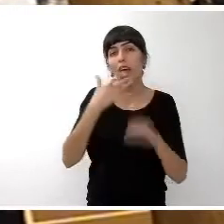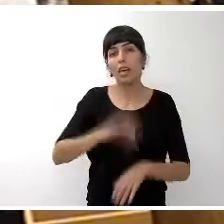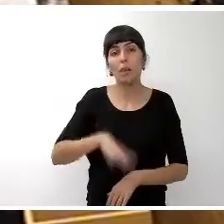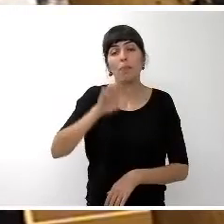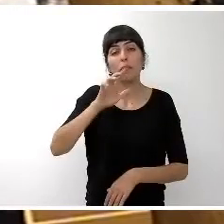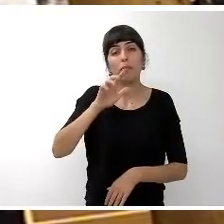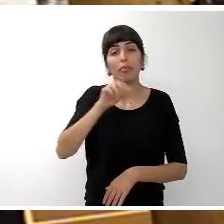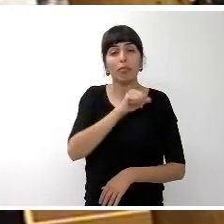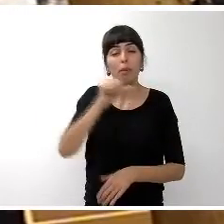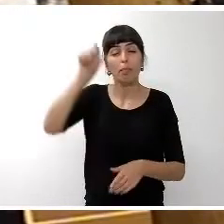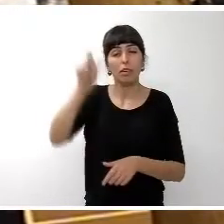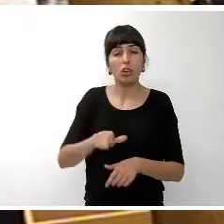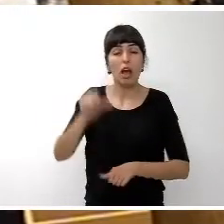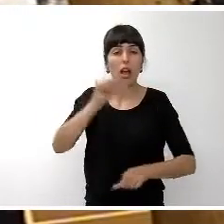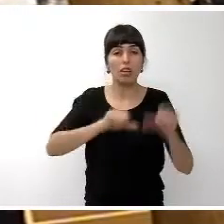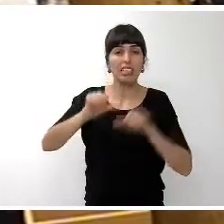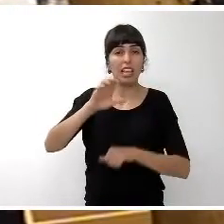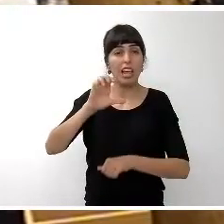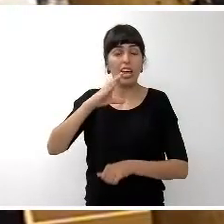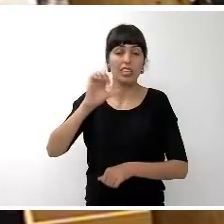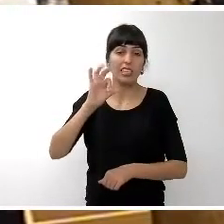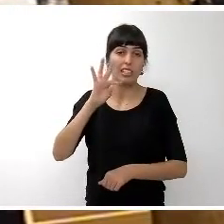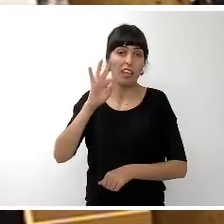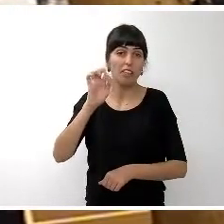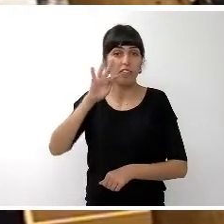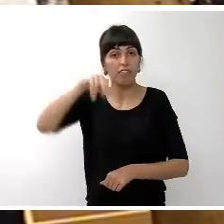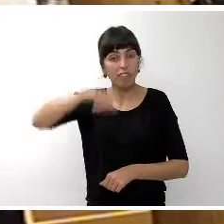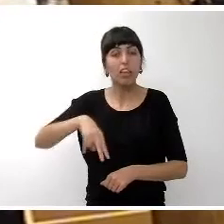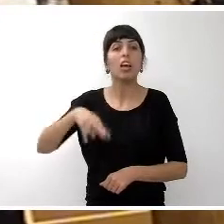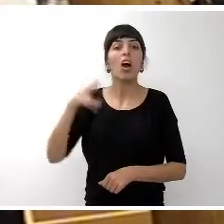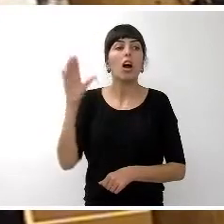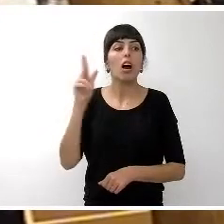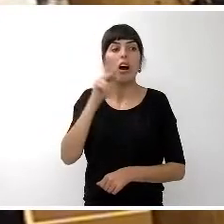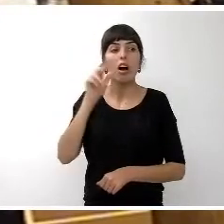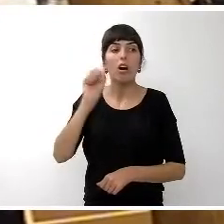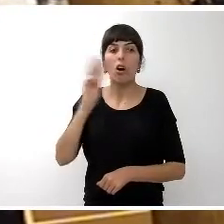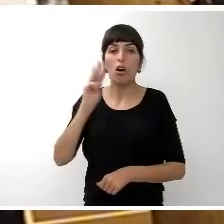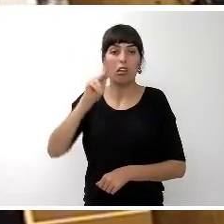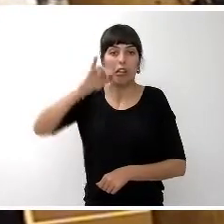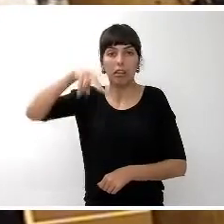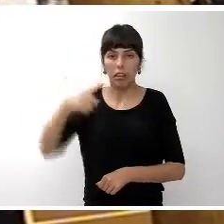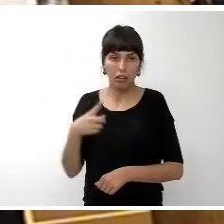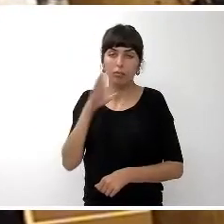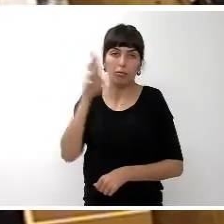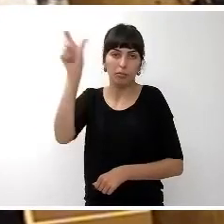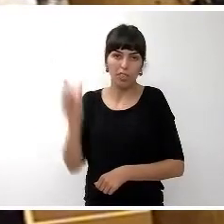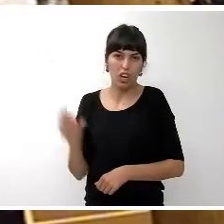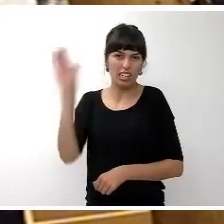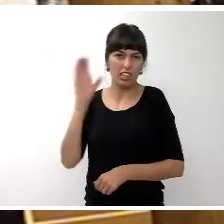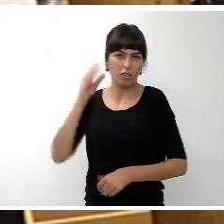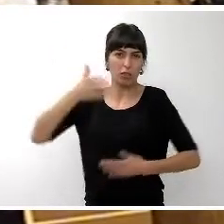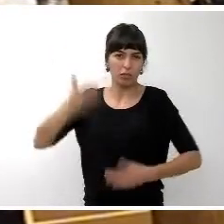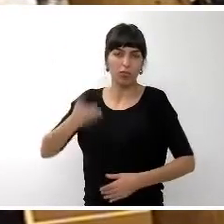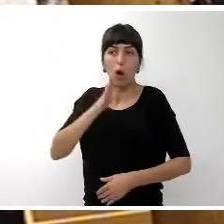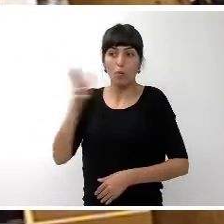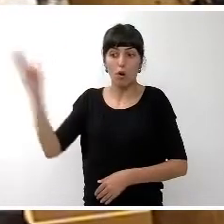al turismo, a nuestra gente, haber acudido al Festival Starmon. Y sabemos que todavía nos queda mucho por hacer en